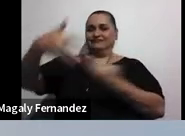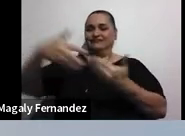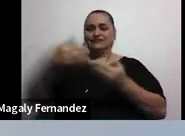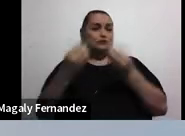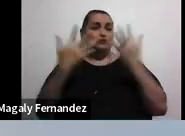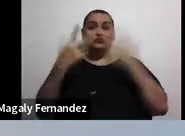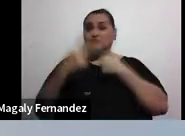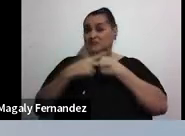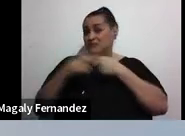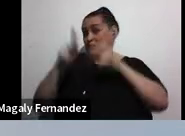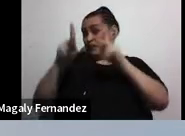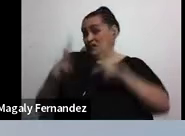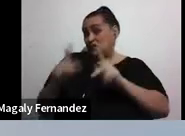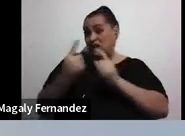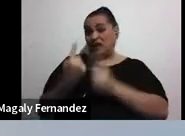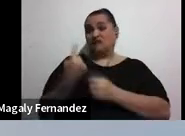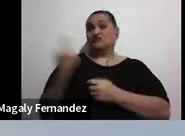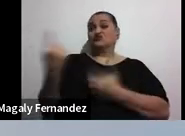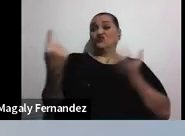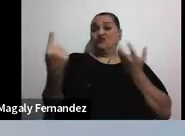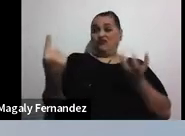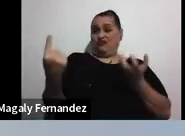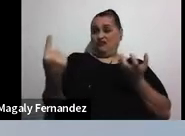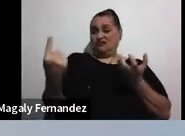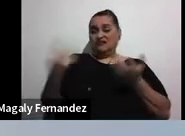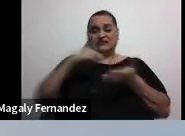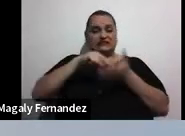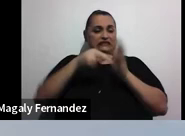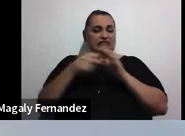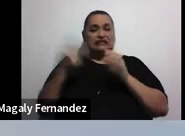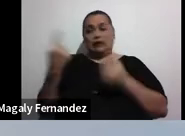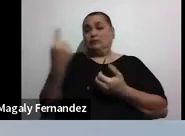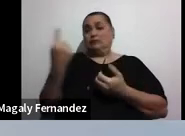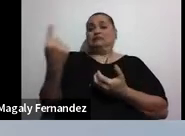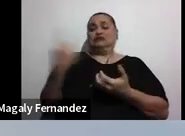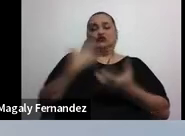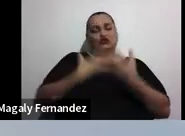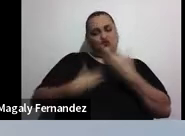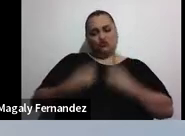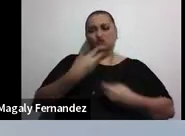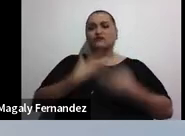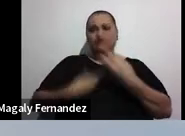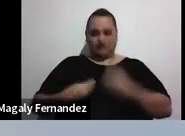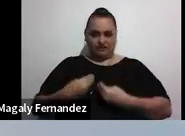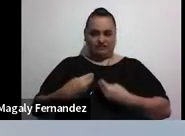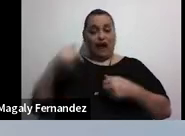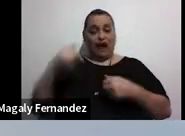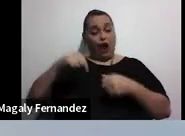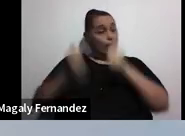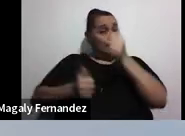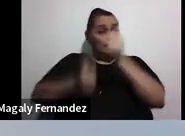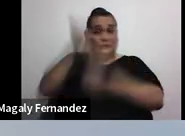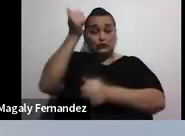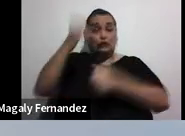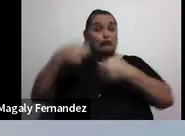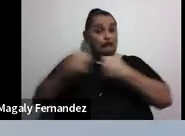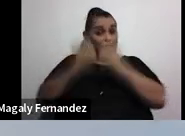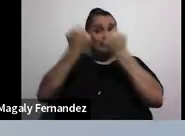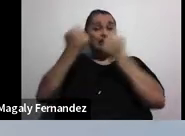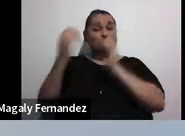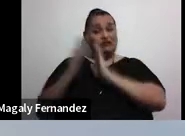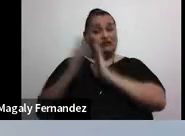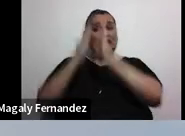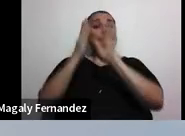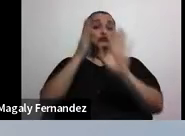veces una persona aislada es una persona que va a estar sufriendo muchas veces. De hecho que ahora el mayor reto que se tiene, creo yo, en los